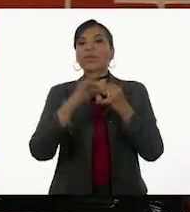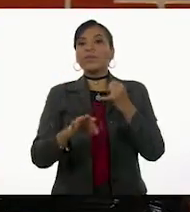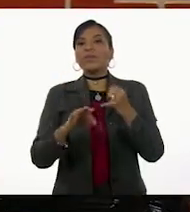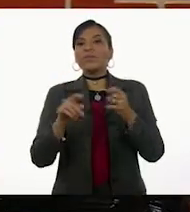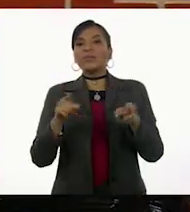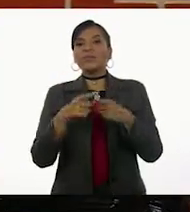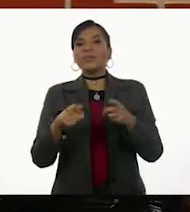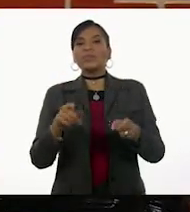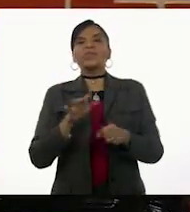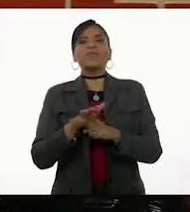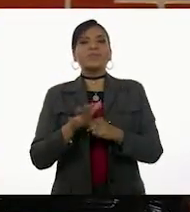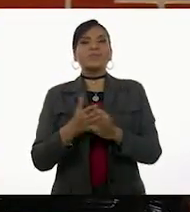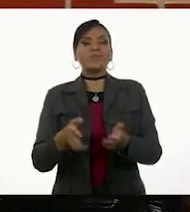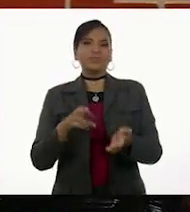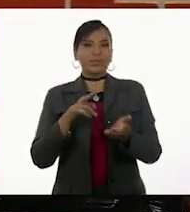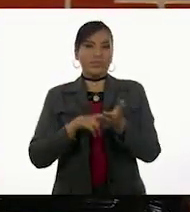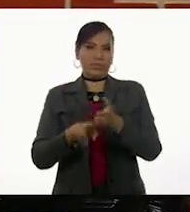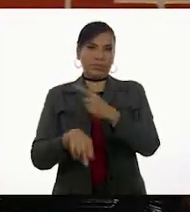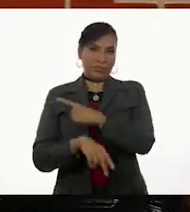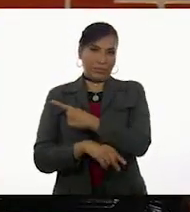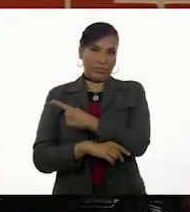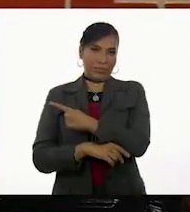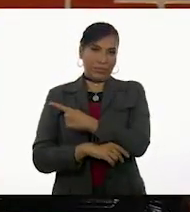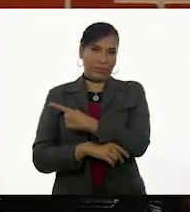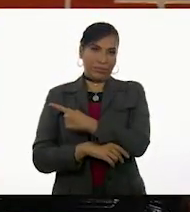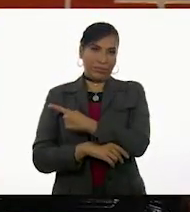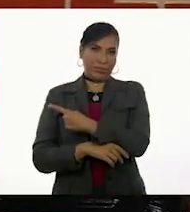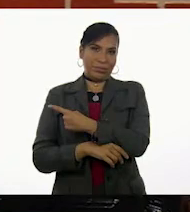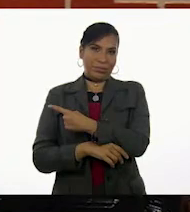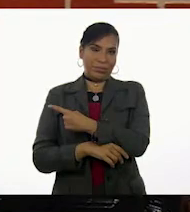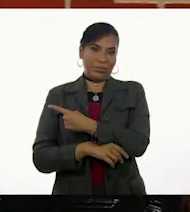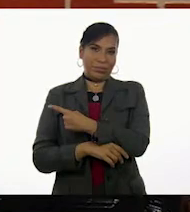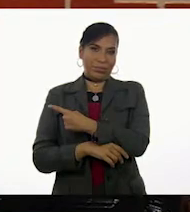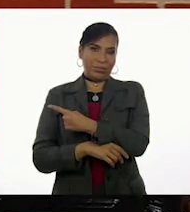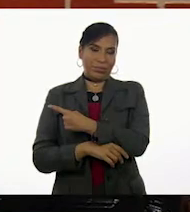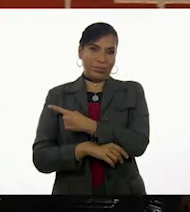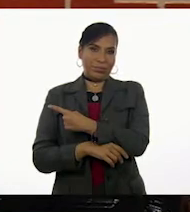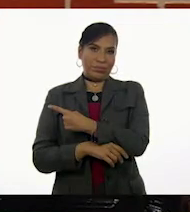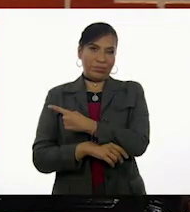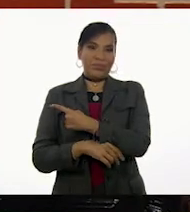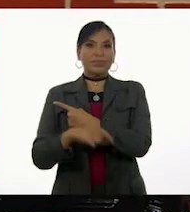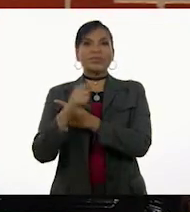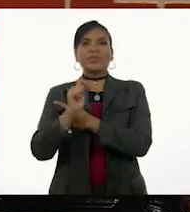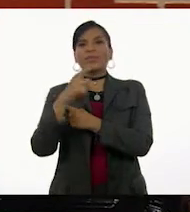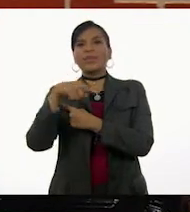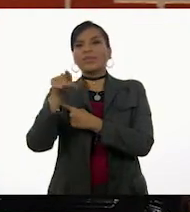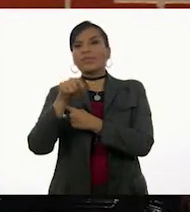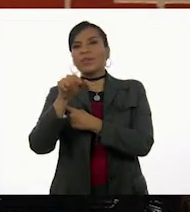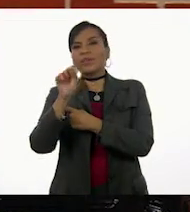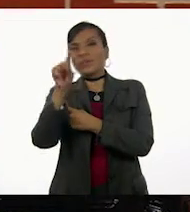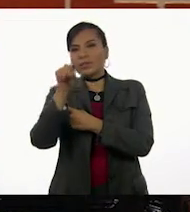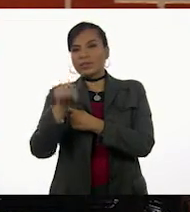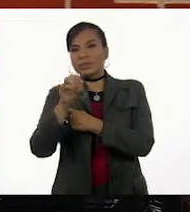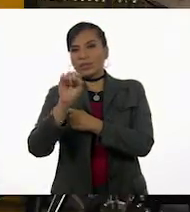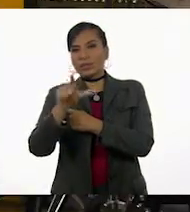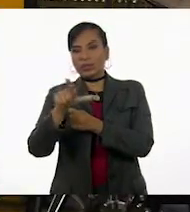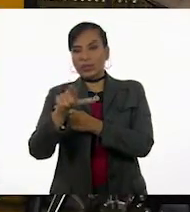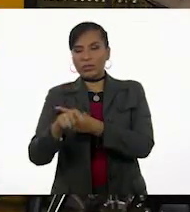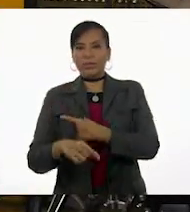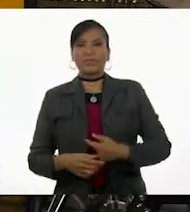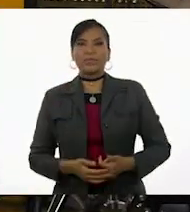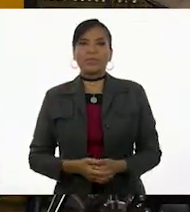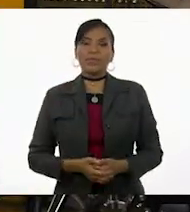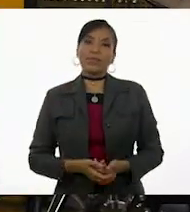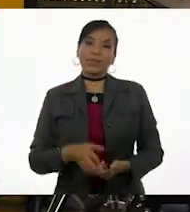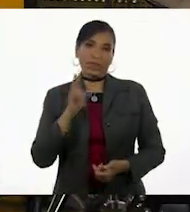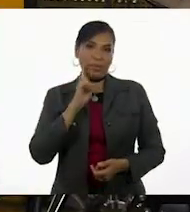compás sería negra, silencio de negra, negra y silencio de negra, con la nota sol para las negras. Bueno,